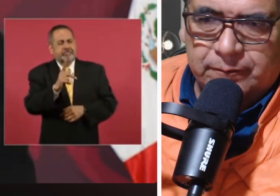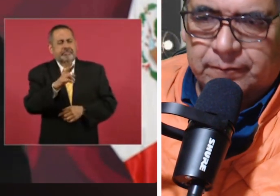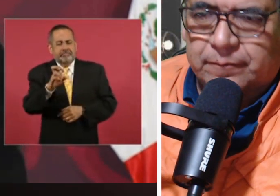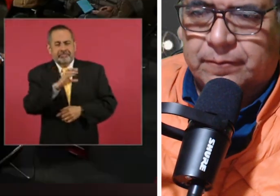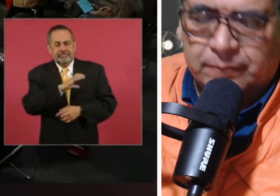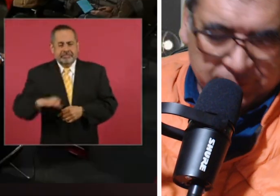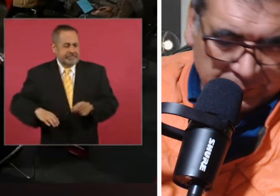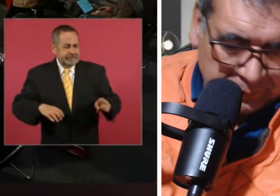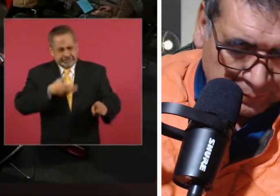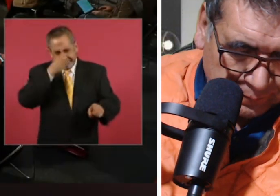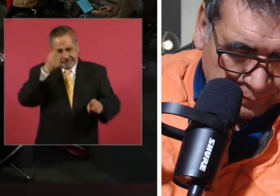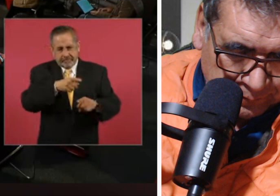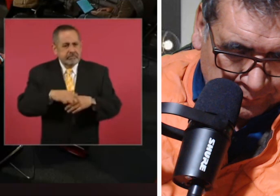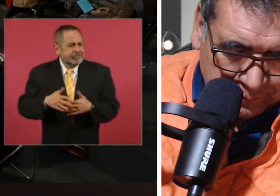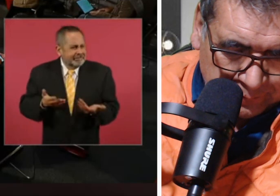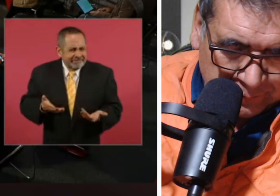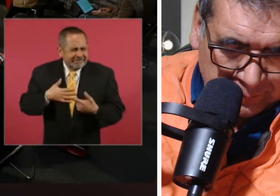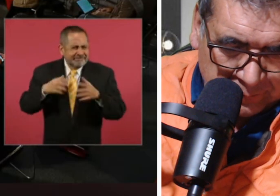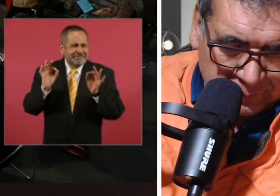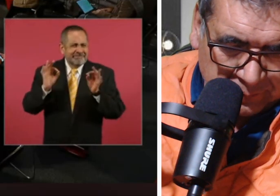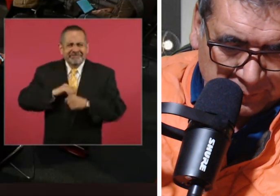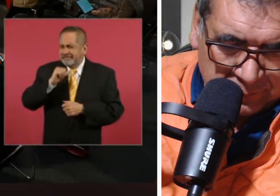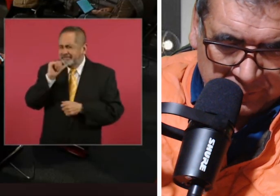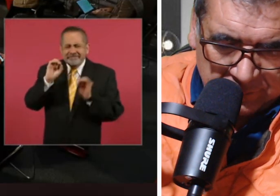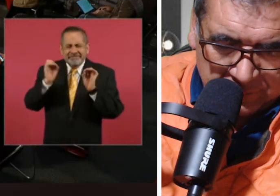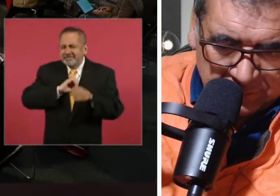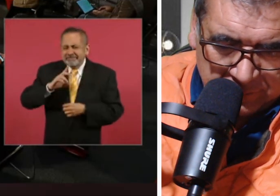cuando no fue cierto.